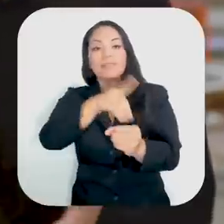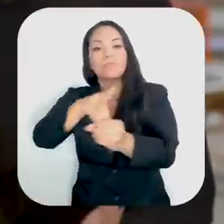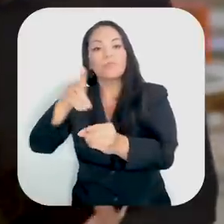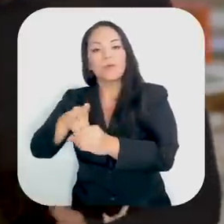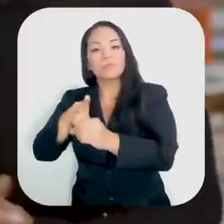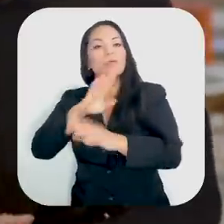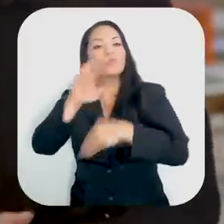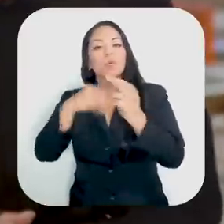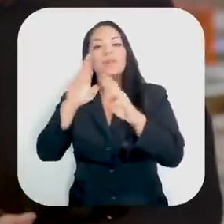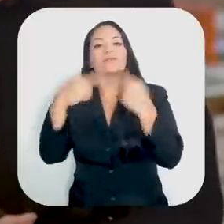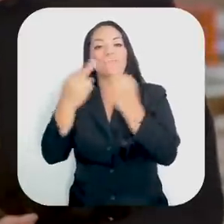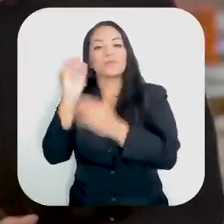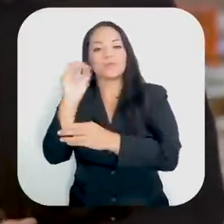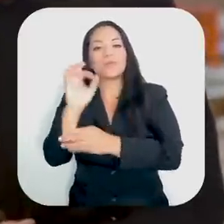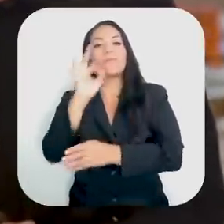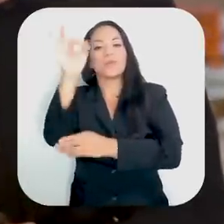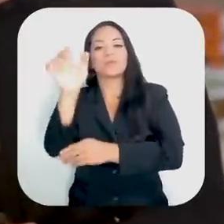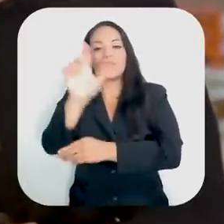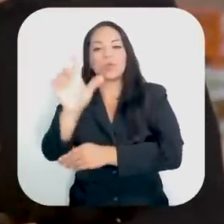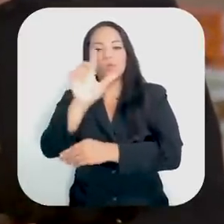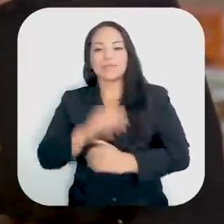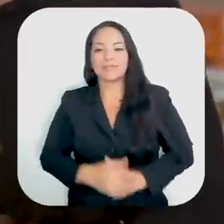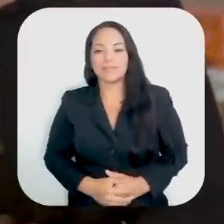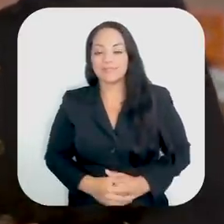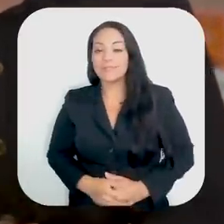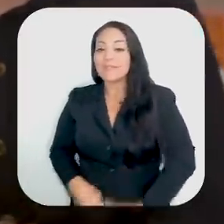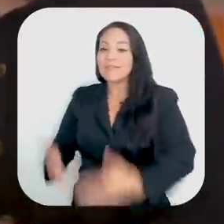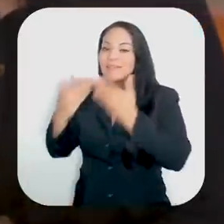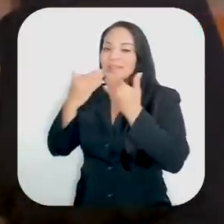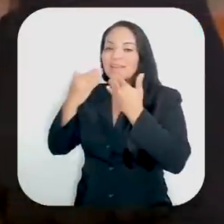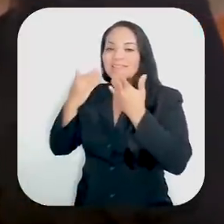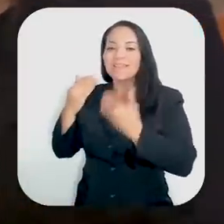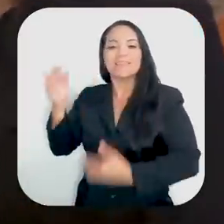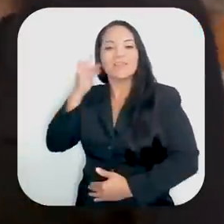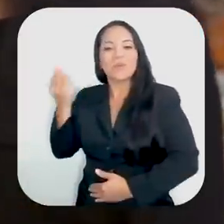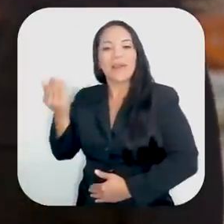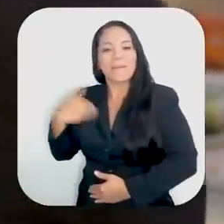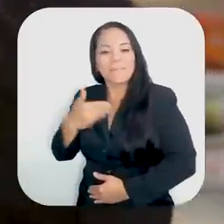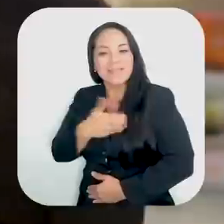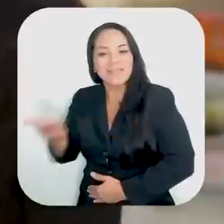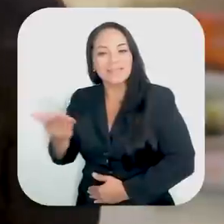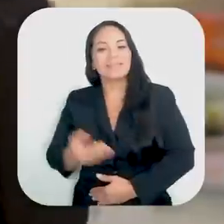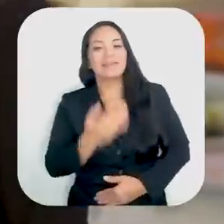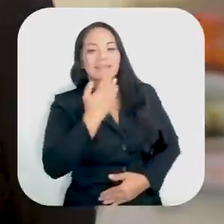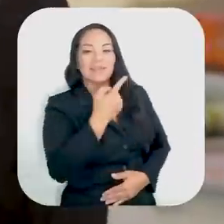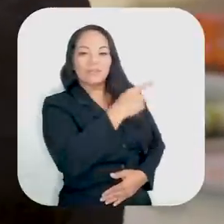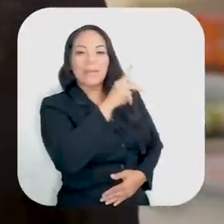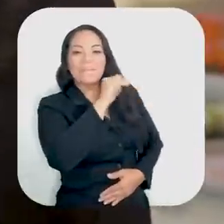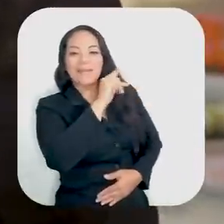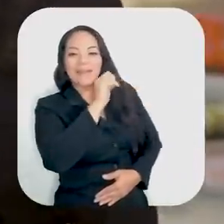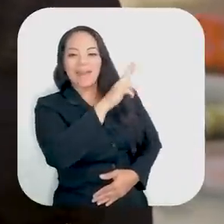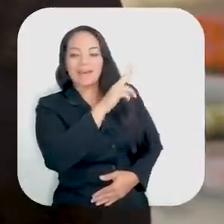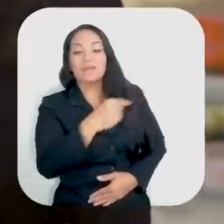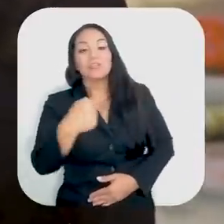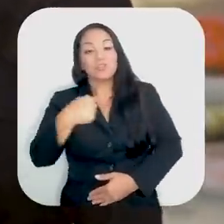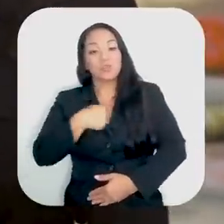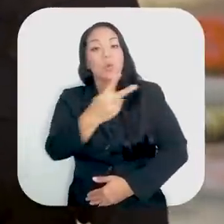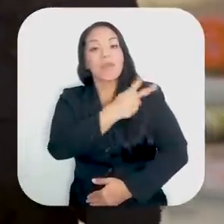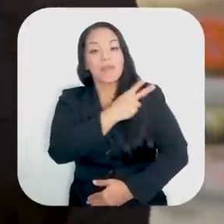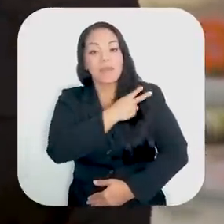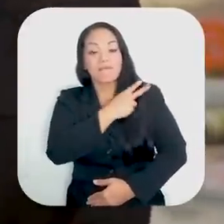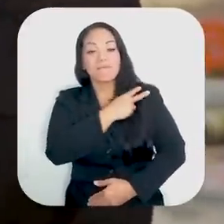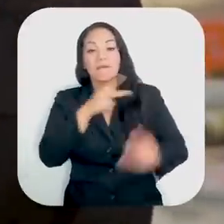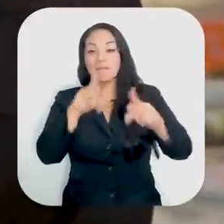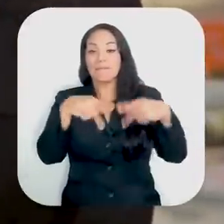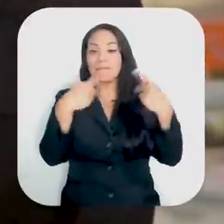en las sesiones ordinarias que se avecinan a partir del próximo lunes. Muchas gracias, señora ministra. usted, doña Pilar. Bueno, yo como jefa de la